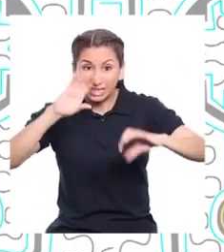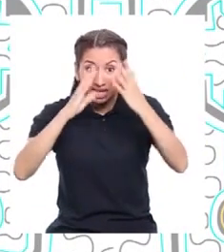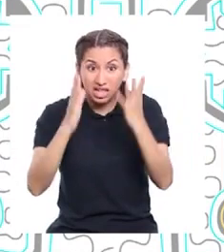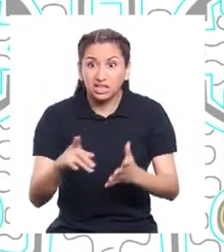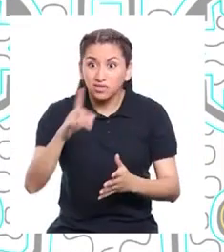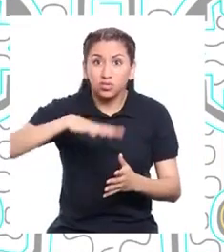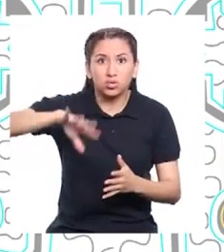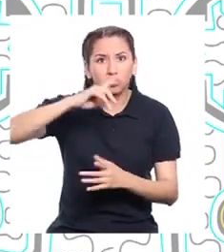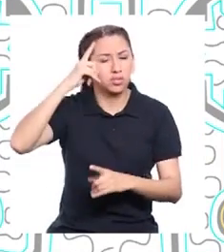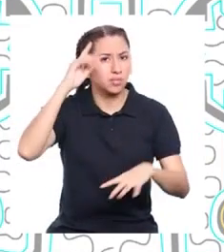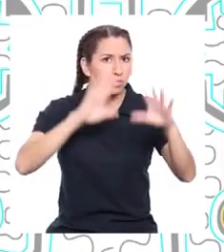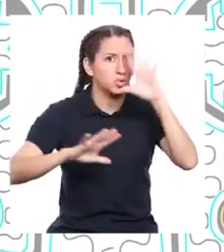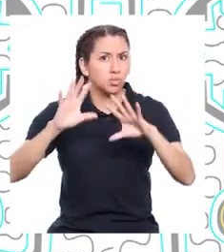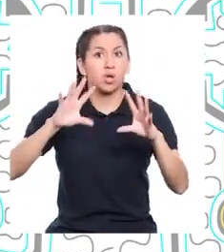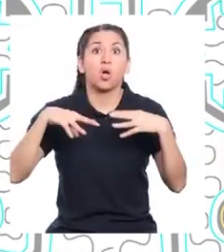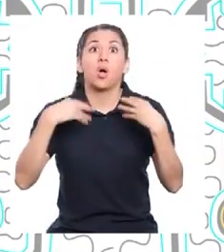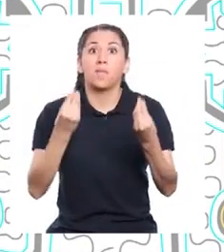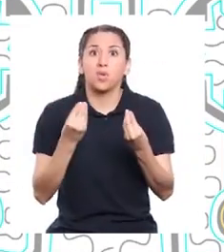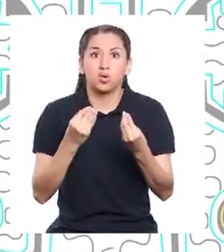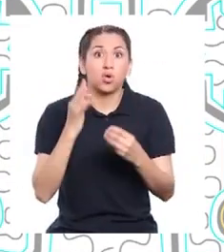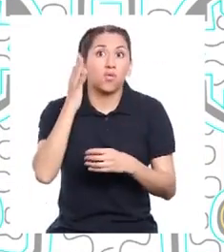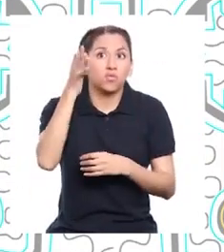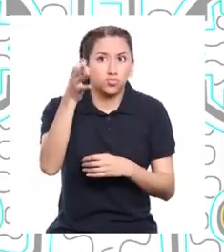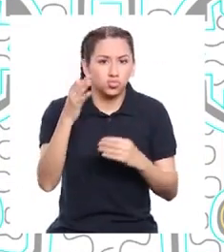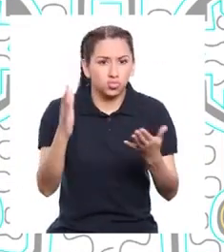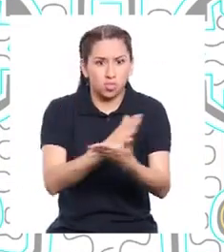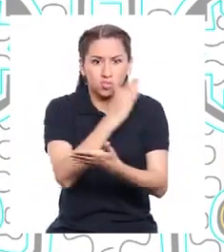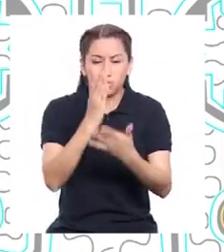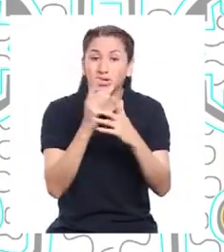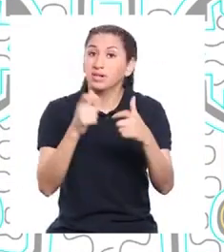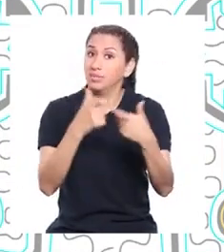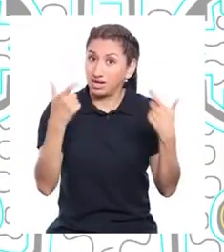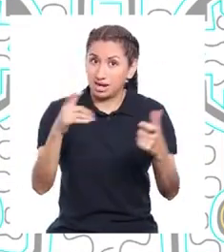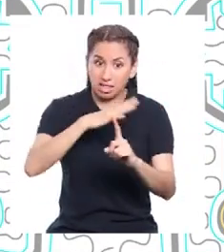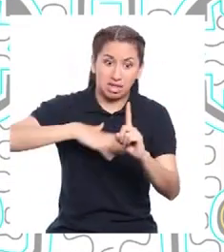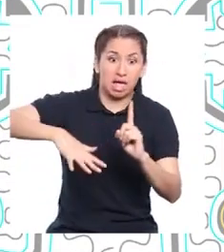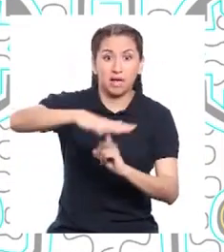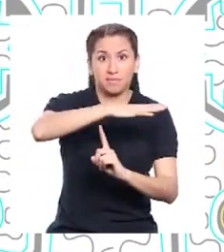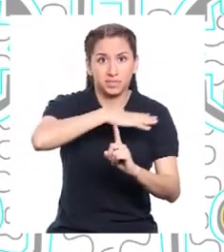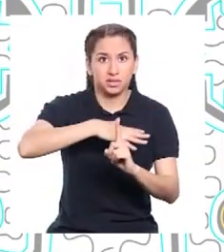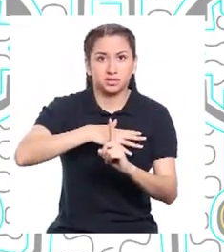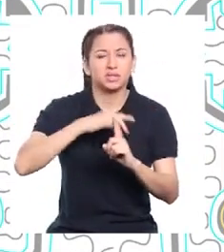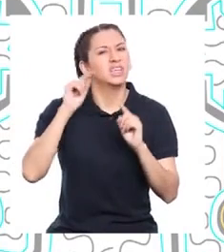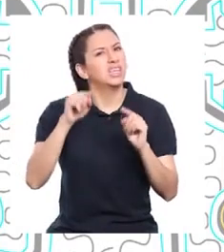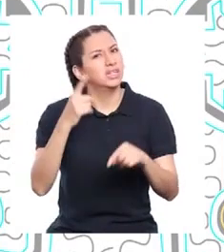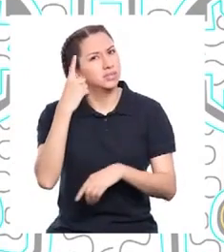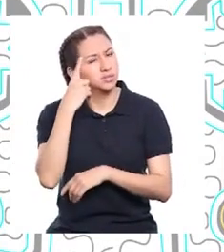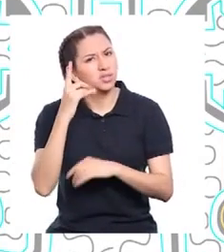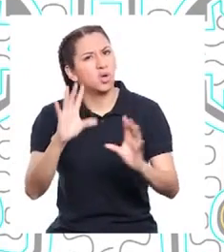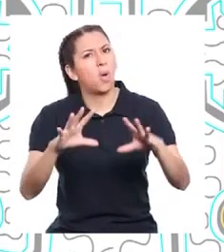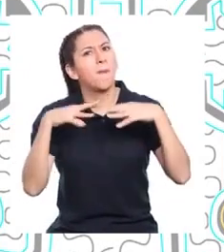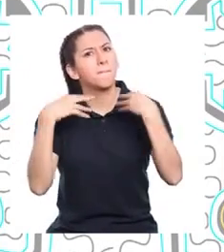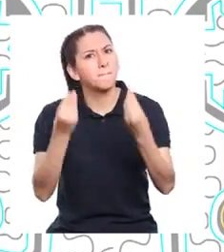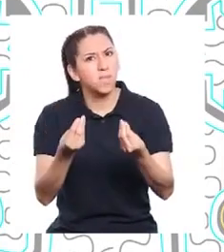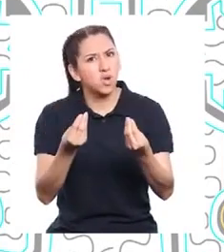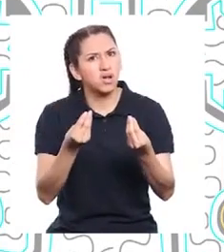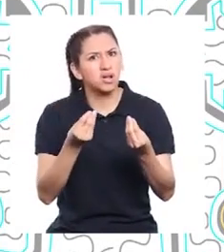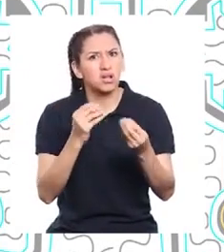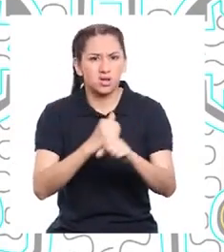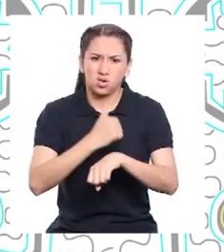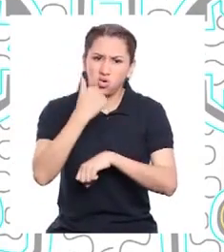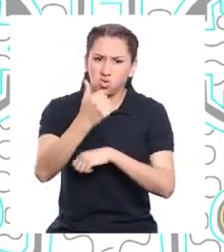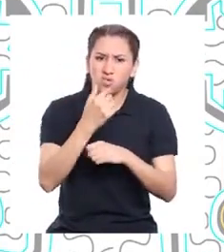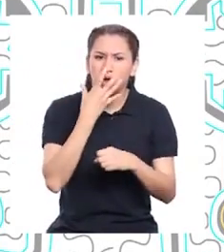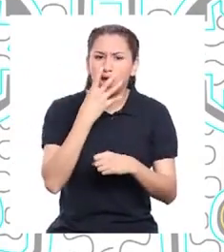planeta, pues podría ocasionar serios problemas en el ambiente. Esto nos lleva a la pregunta, ¿por qué ocurre el calentamiento